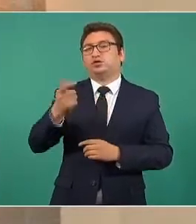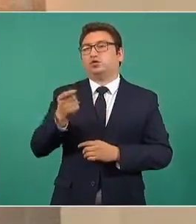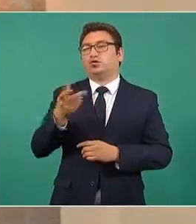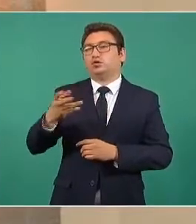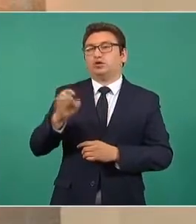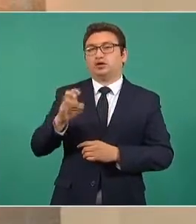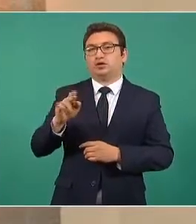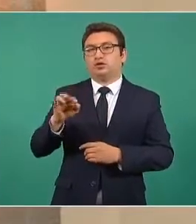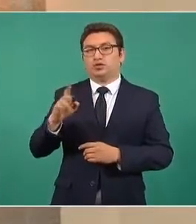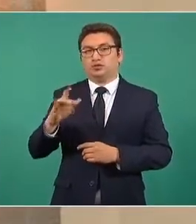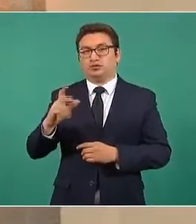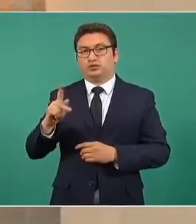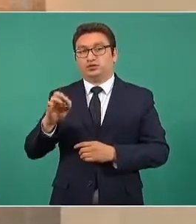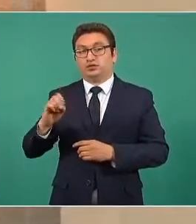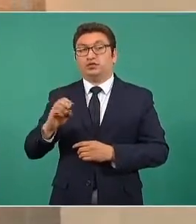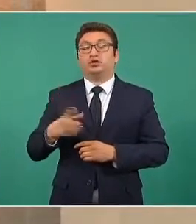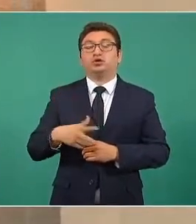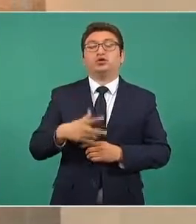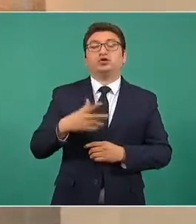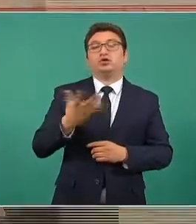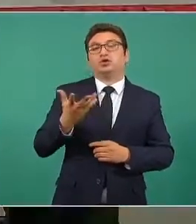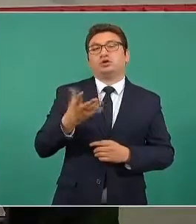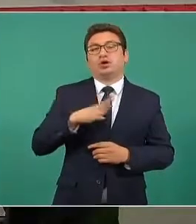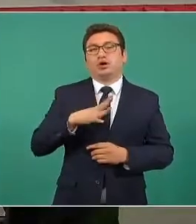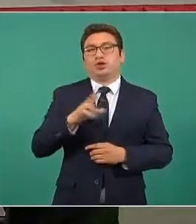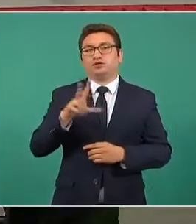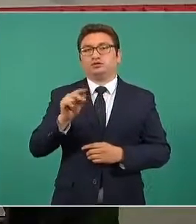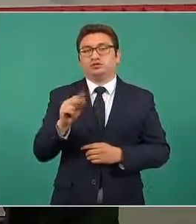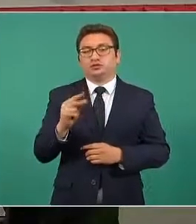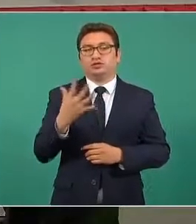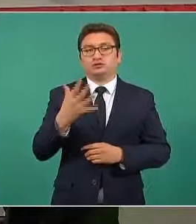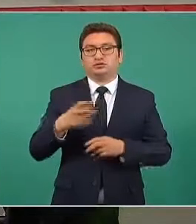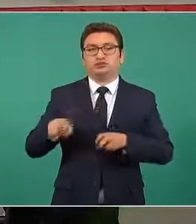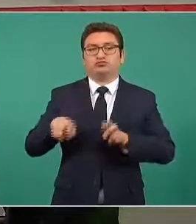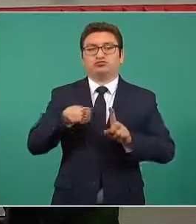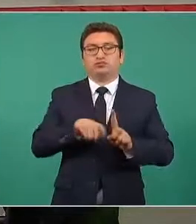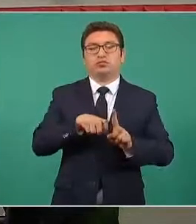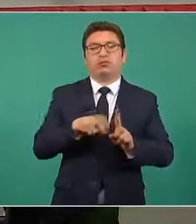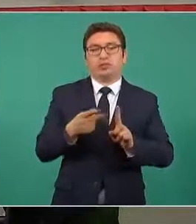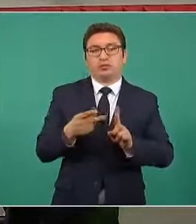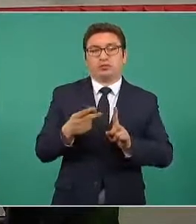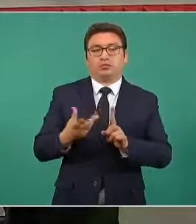85 binomios canófilos. ¿Será cuánto, señor presidente?